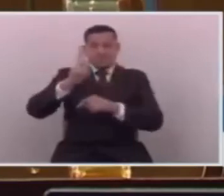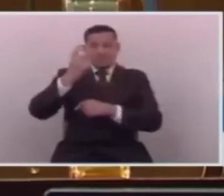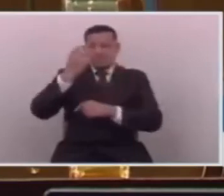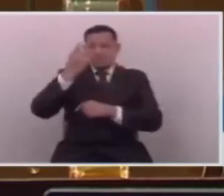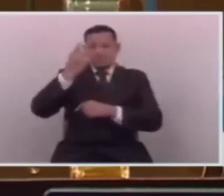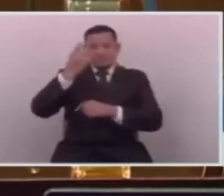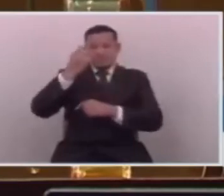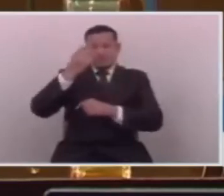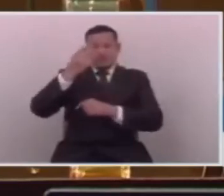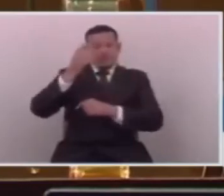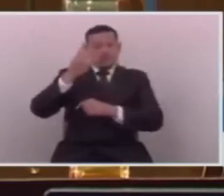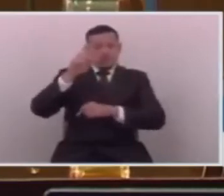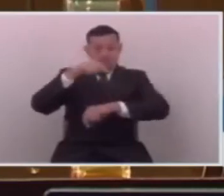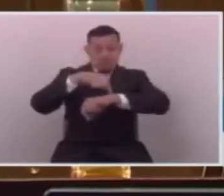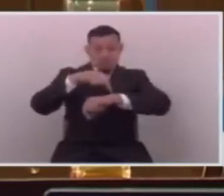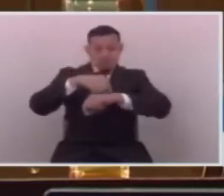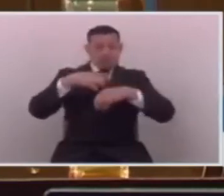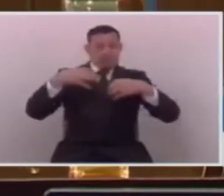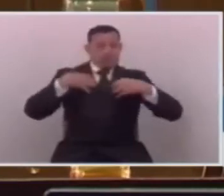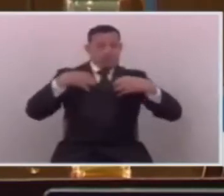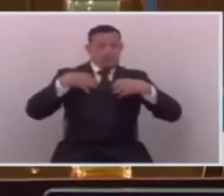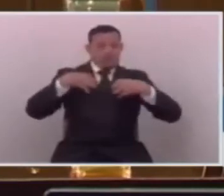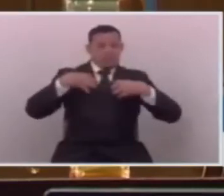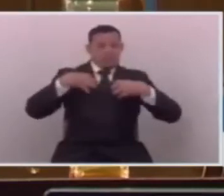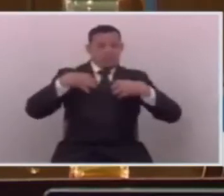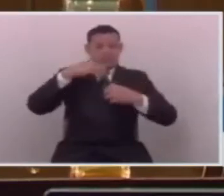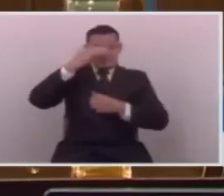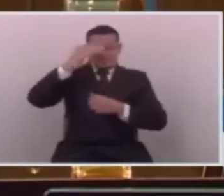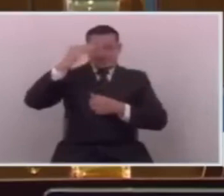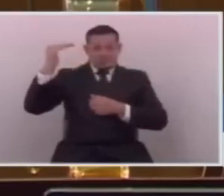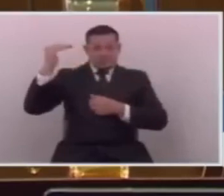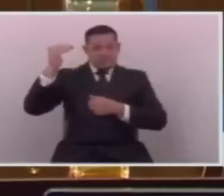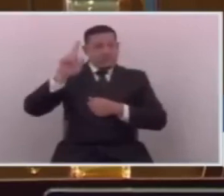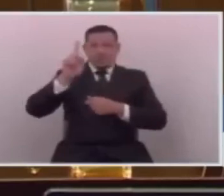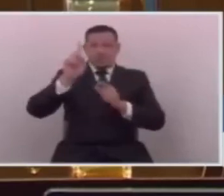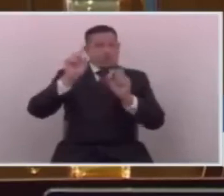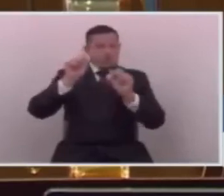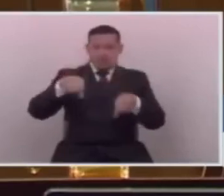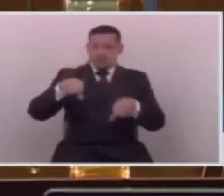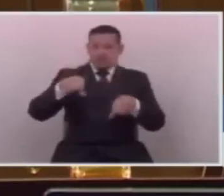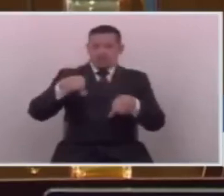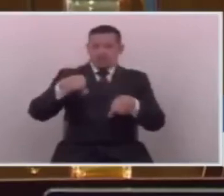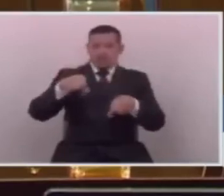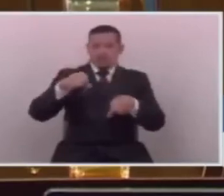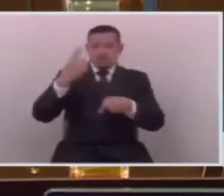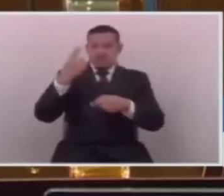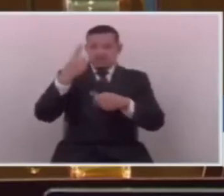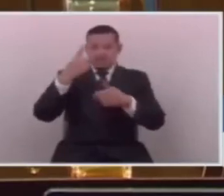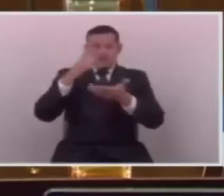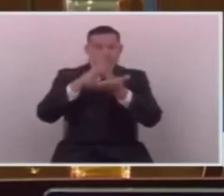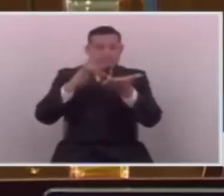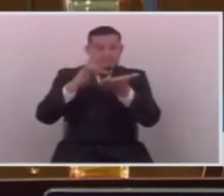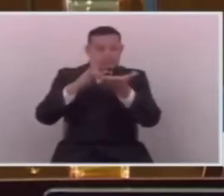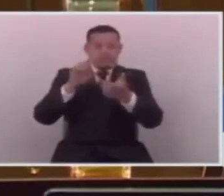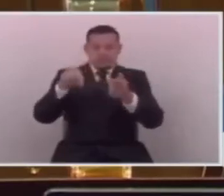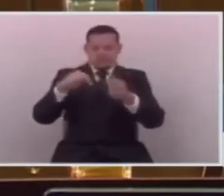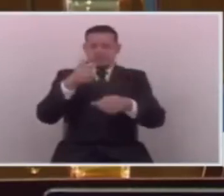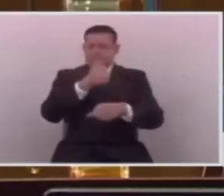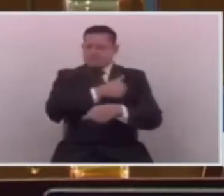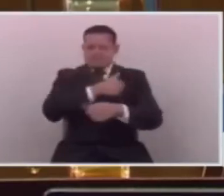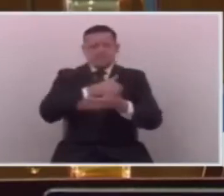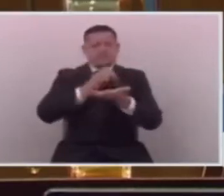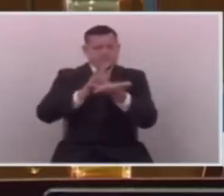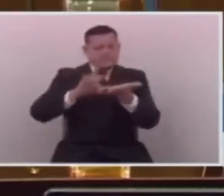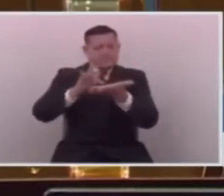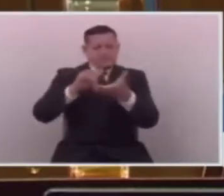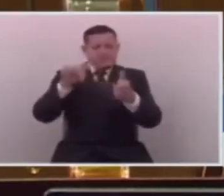Un momento que estamos viviendo como país y que no podemos desaprovechar. Hoy tenemos que